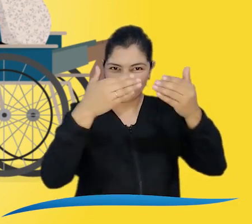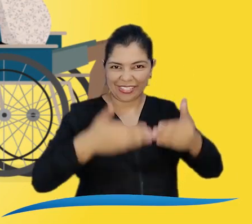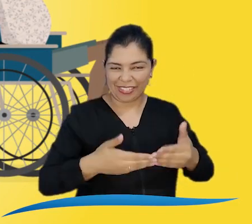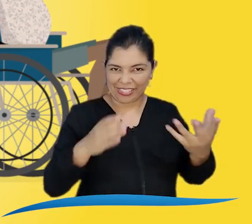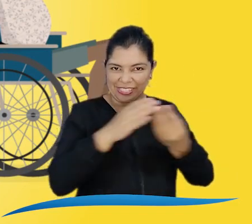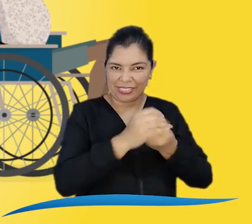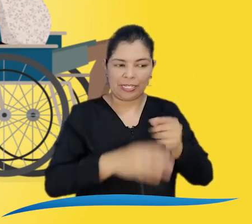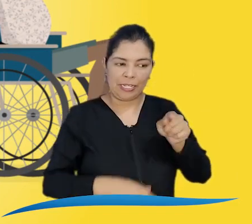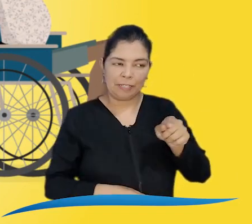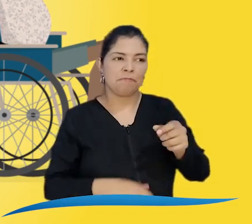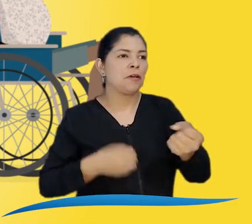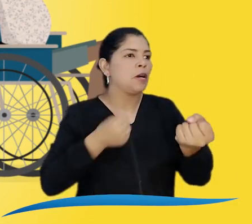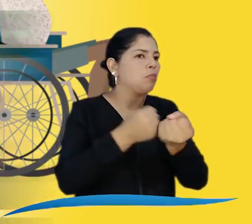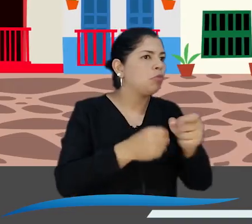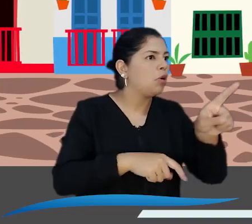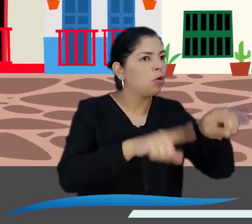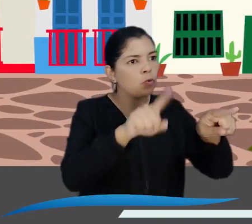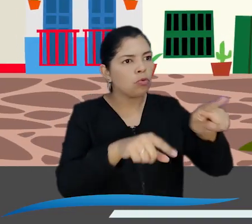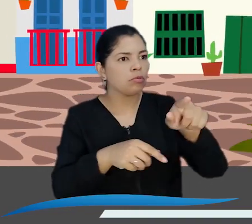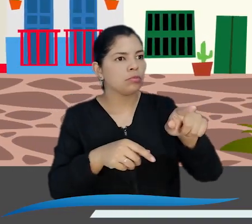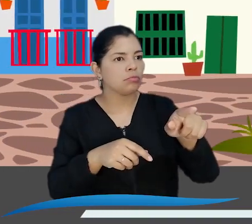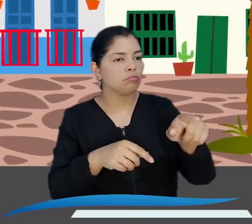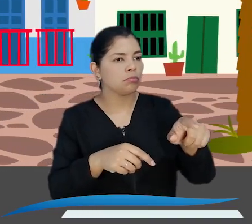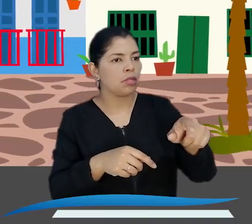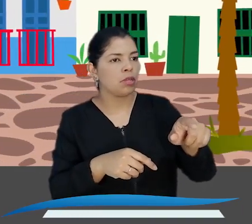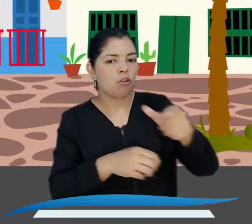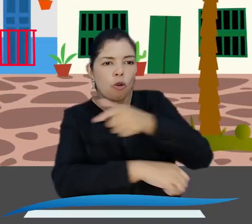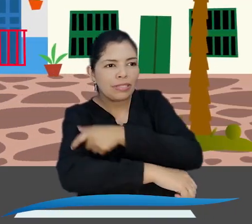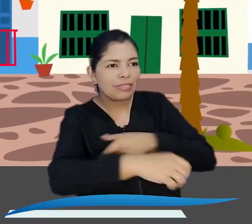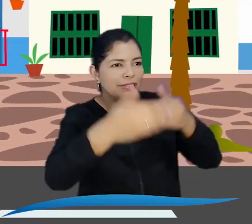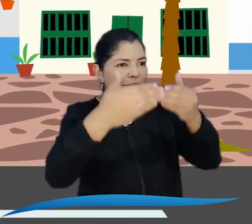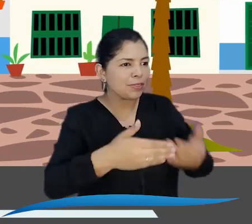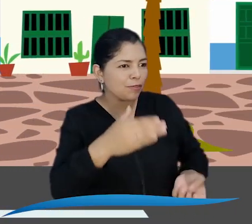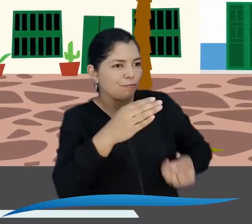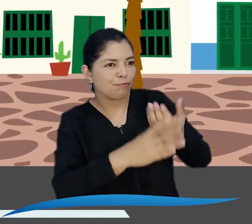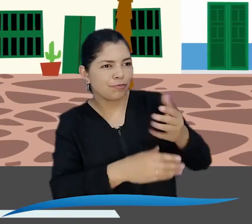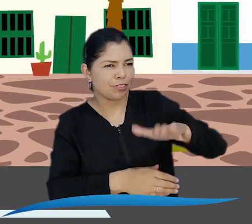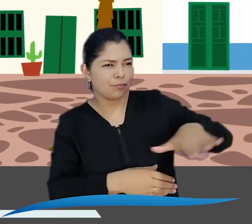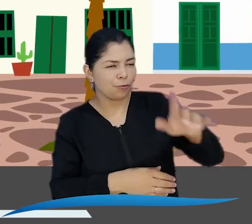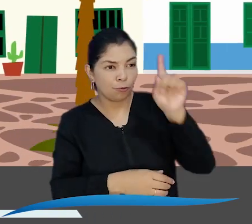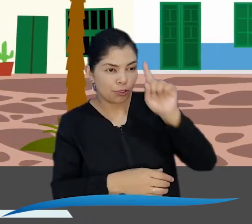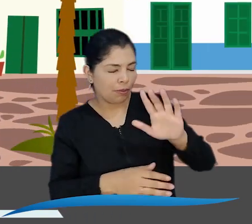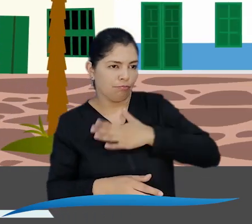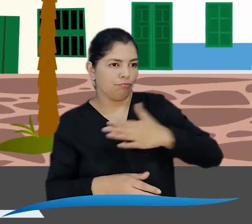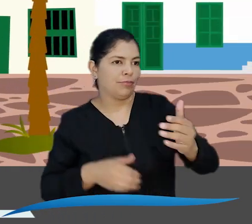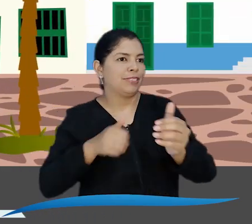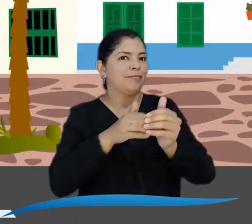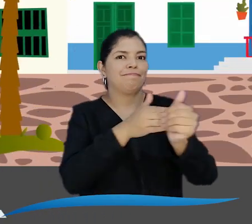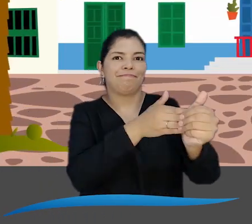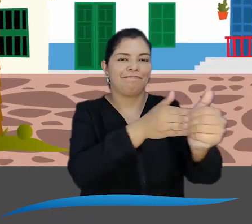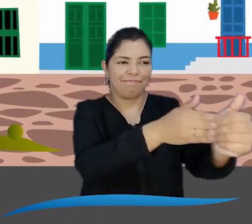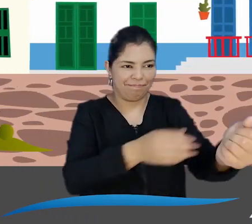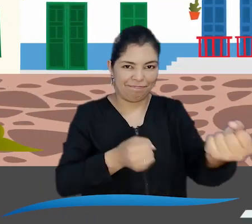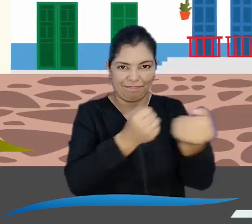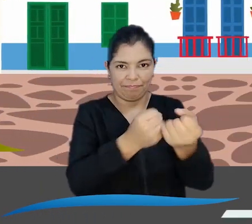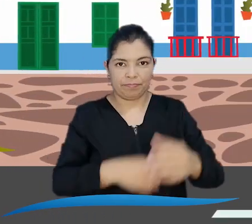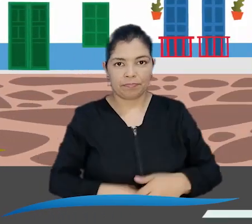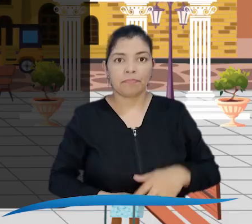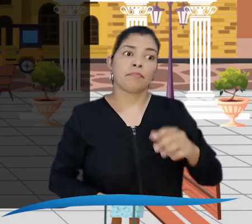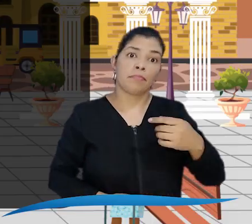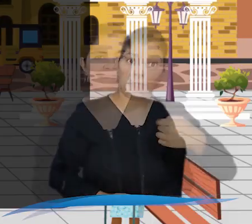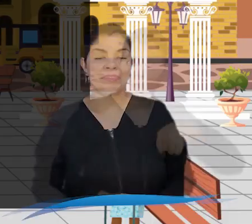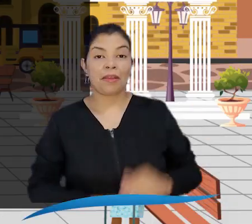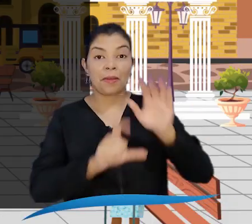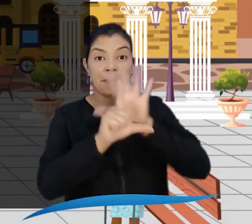el tema de discapacidad e inclusión, que viaja apoyando a aquellos que necesitan guía en el desarrollo de los comités de discapacidad en sus territorios.